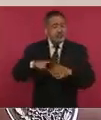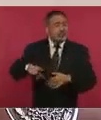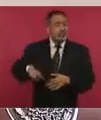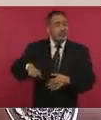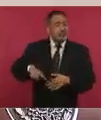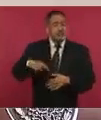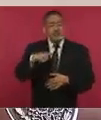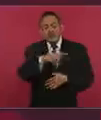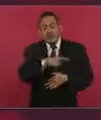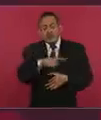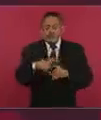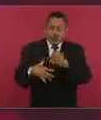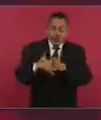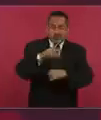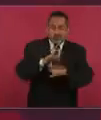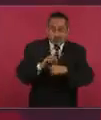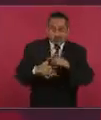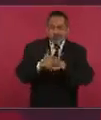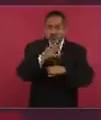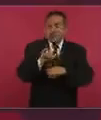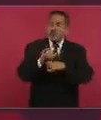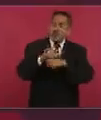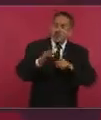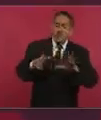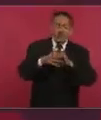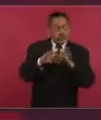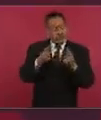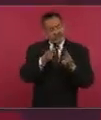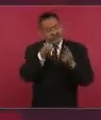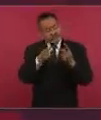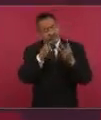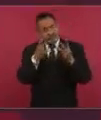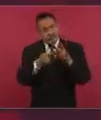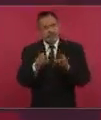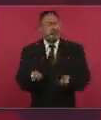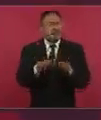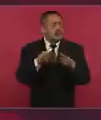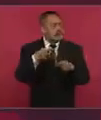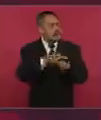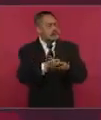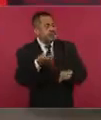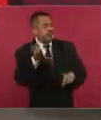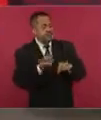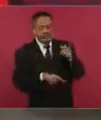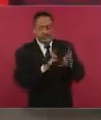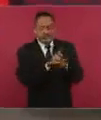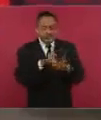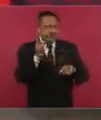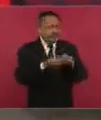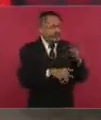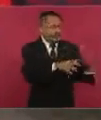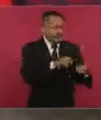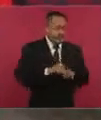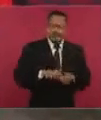cada quince días informa de cuánto decomisan de droga?